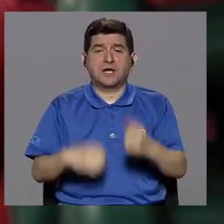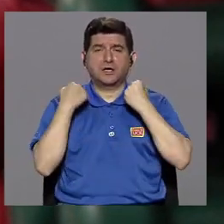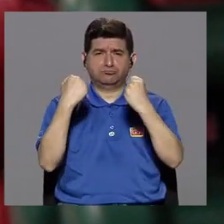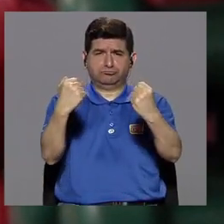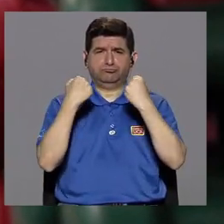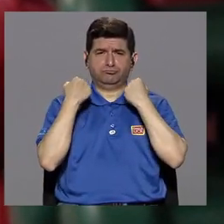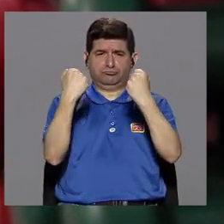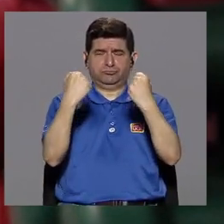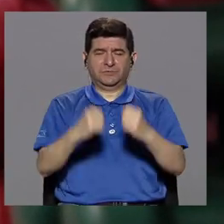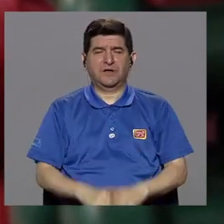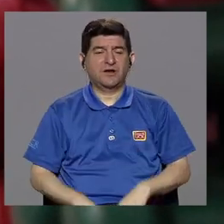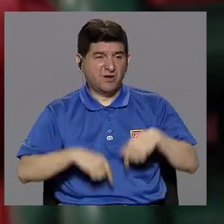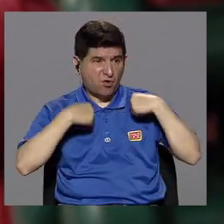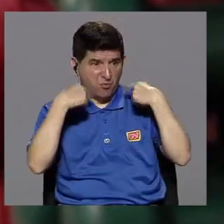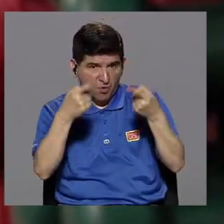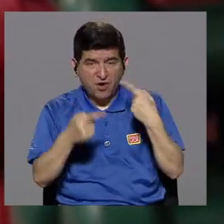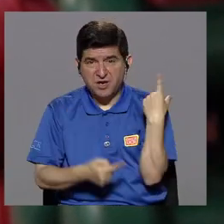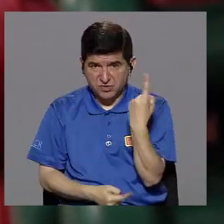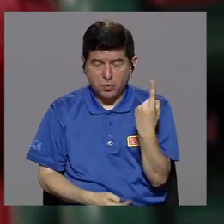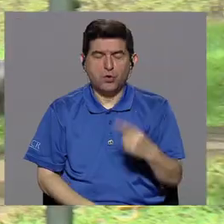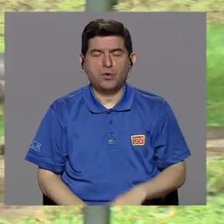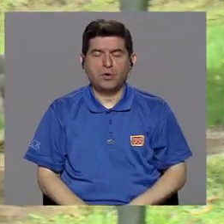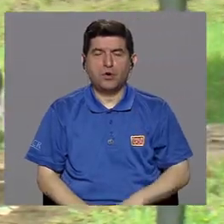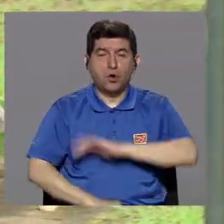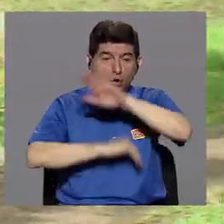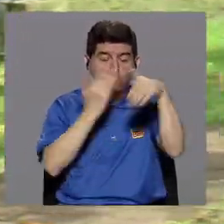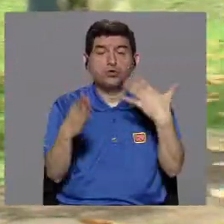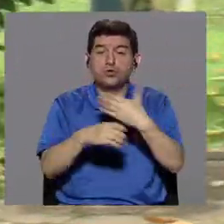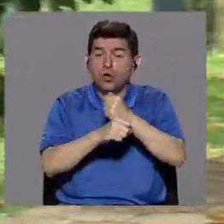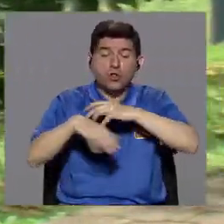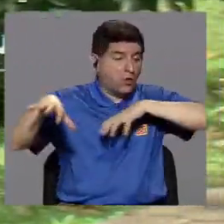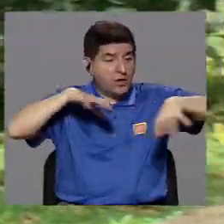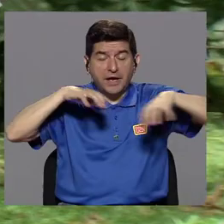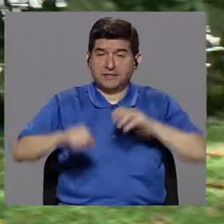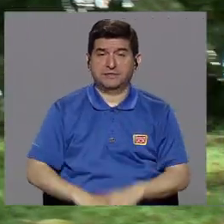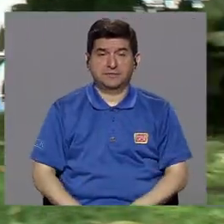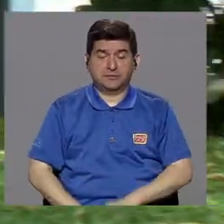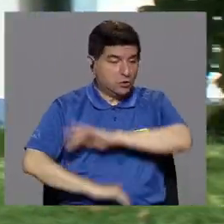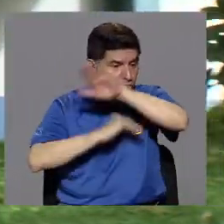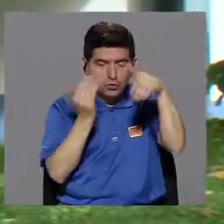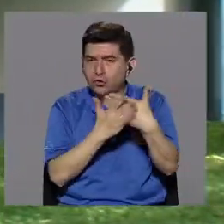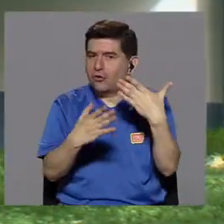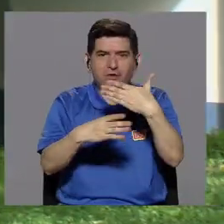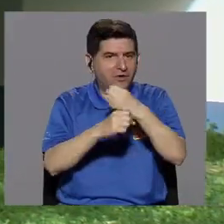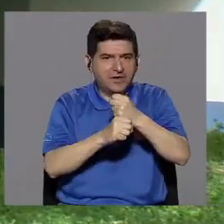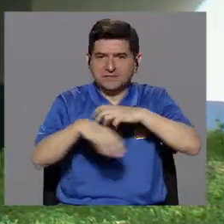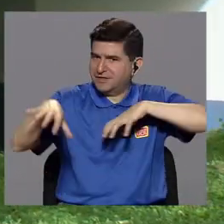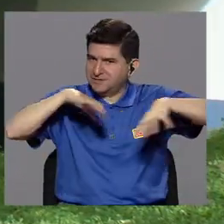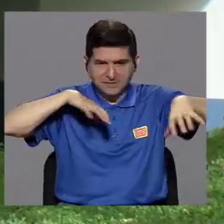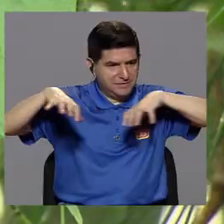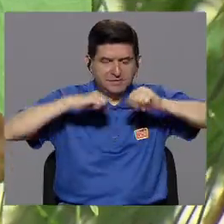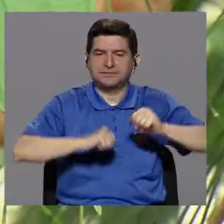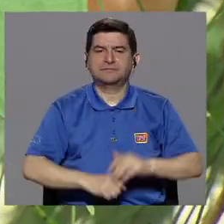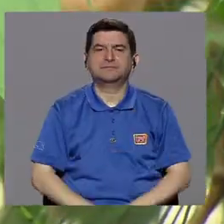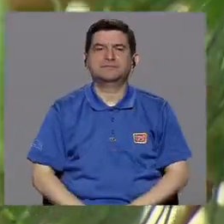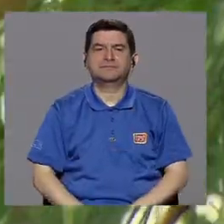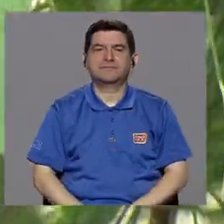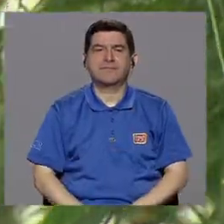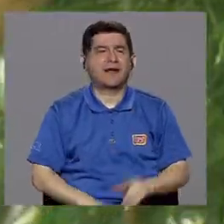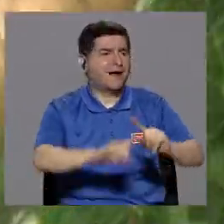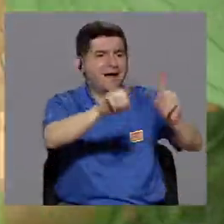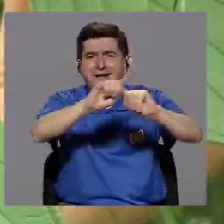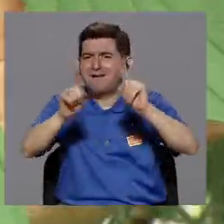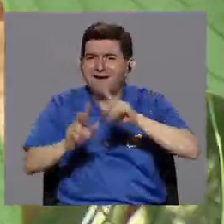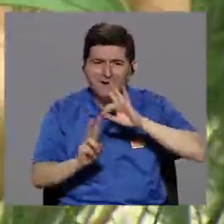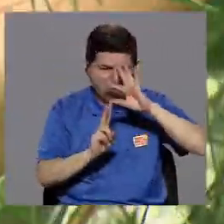gimnasio. Así como solo ir al gimnasio. Exactamente. Todo lo que hacemos es movimiento. Todo lo que hacemos es movimiento. Y pues hay